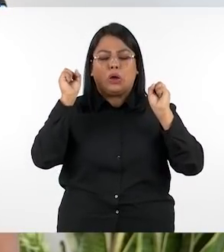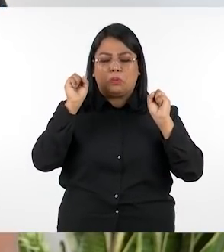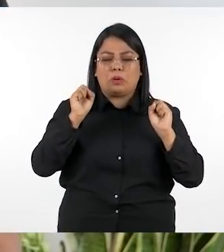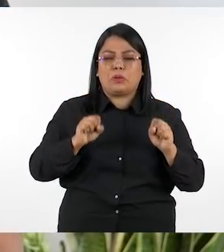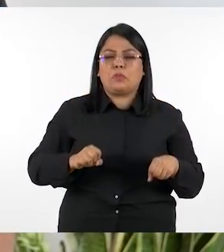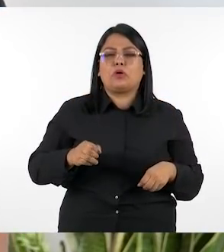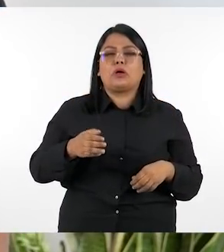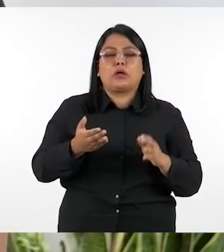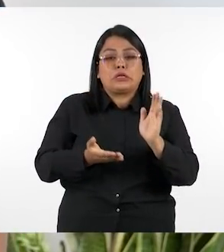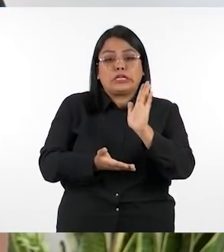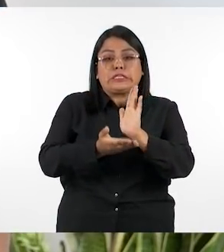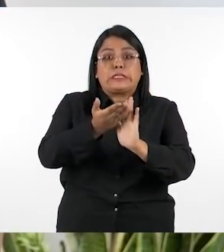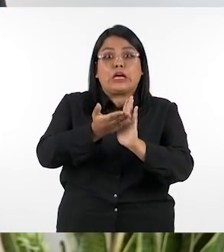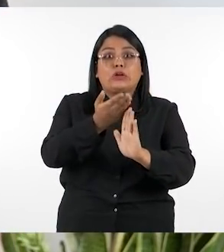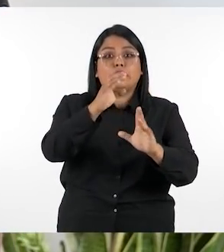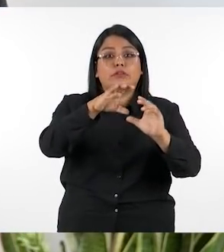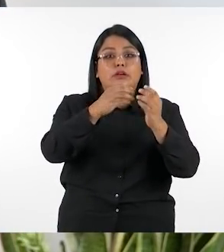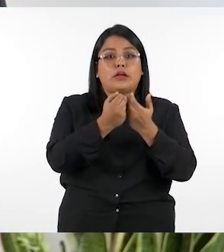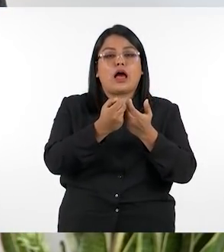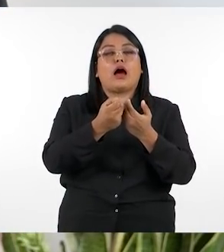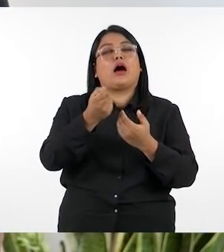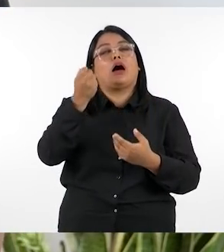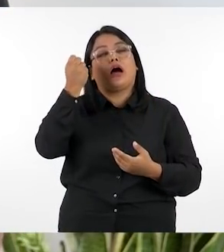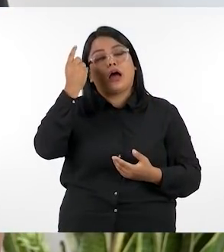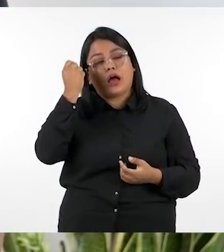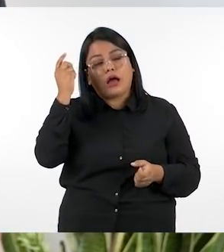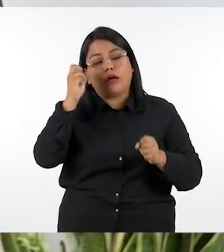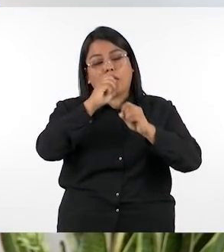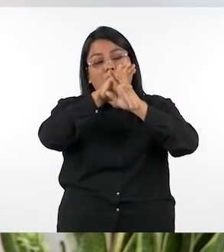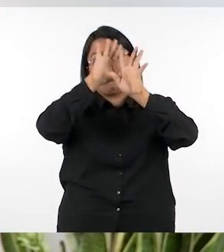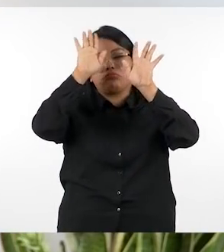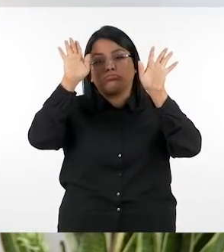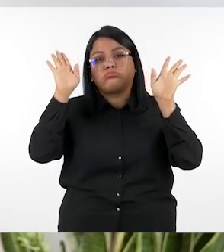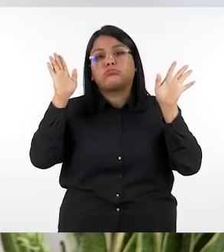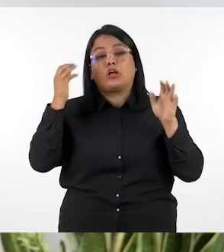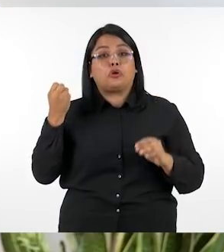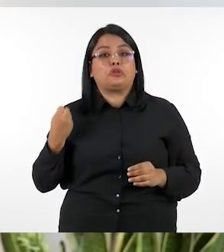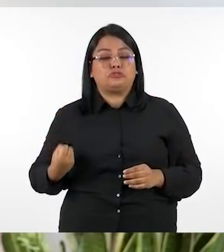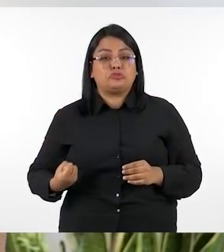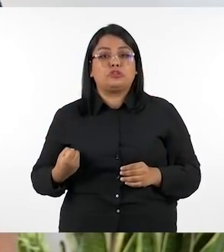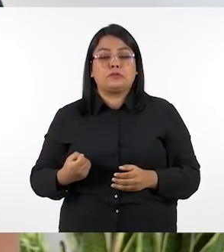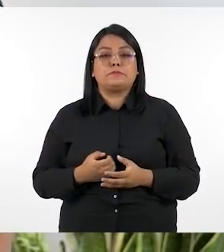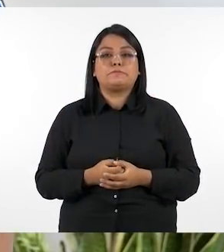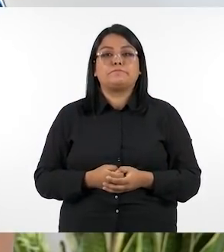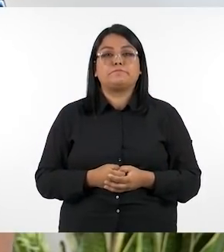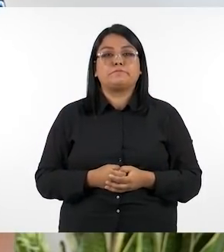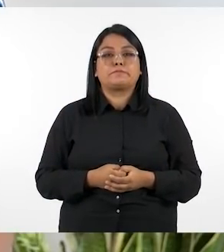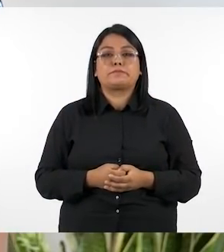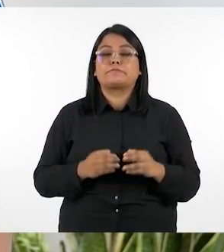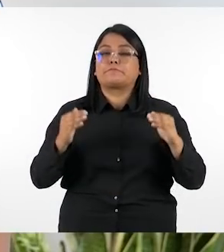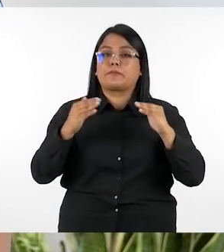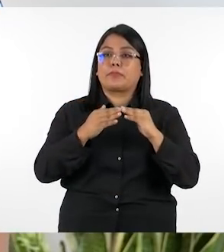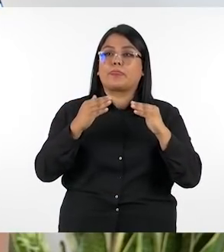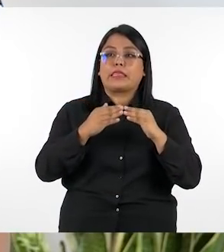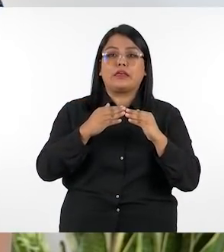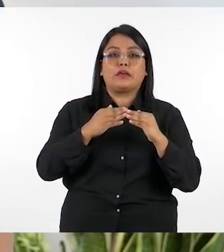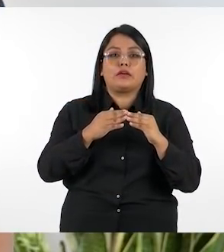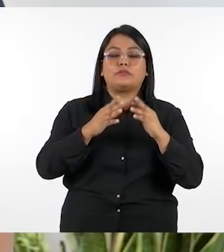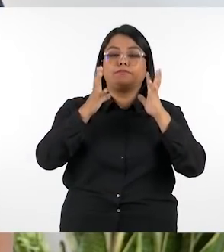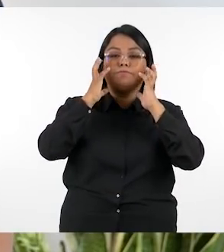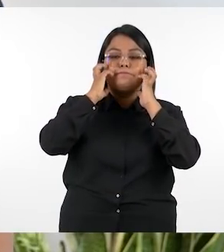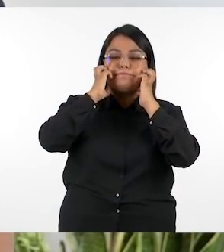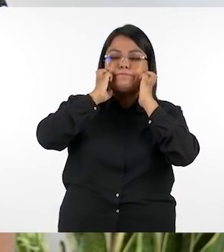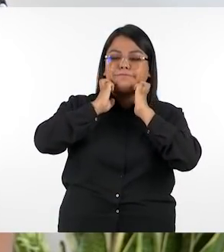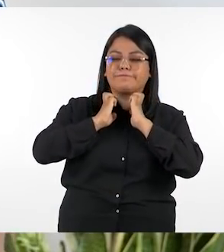que el momento de desarrollarlo ellos tengan claro cada uno de los pasos que van a realizar además tenemos que